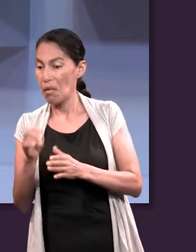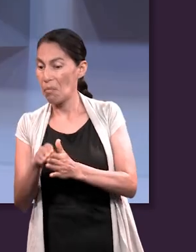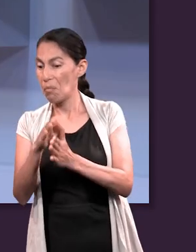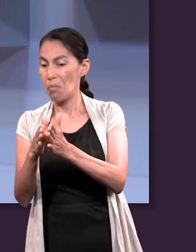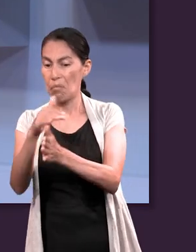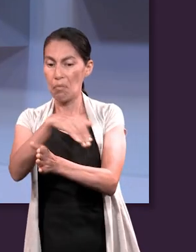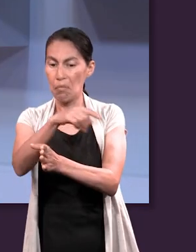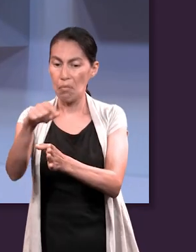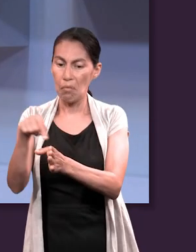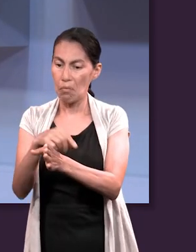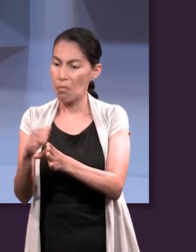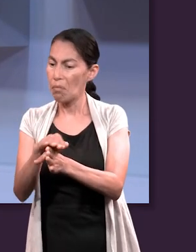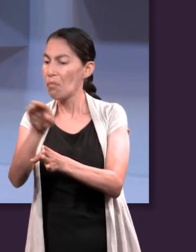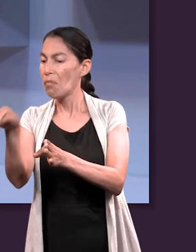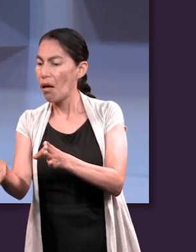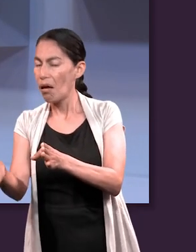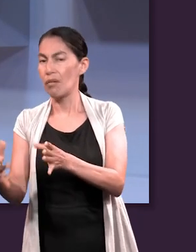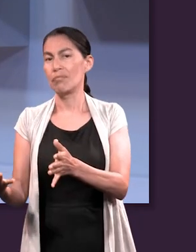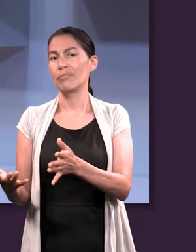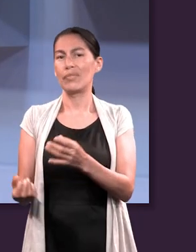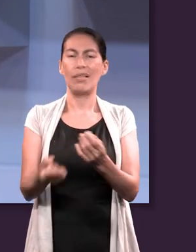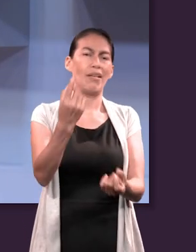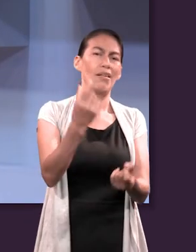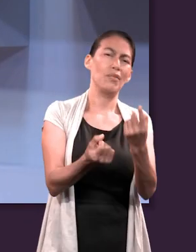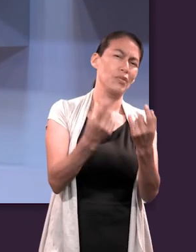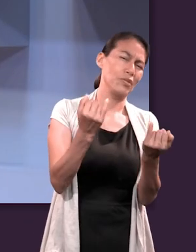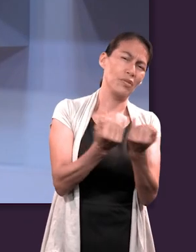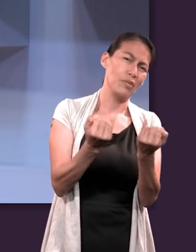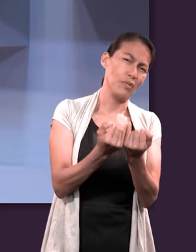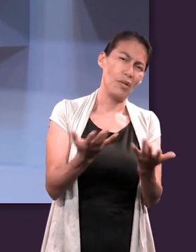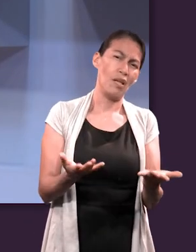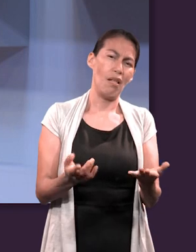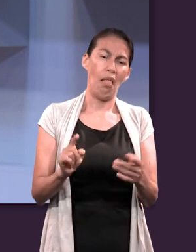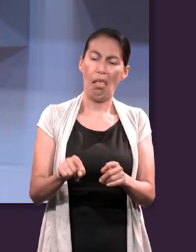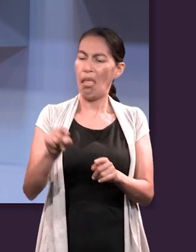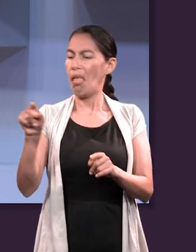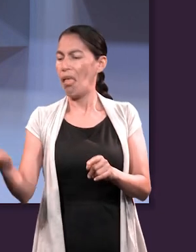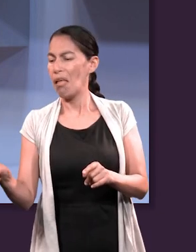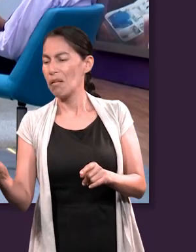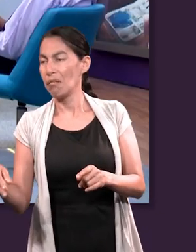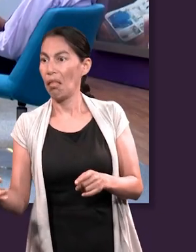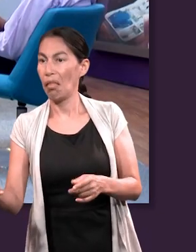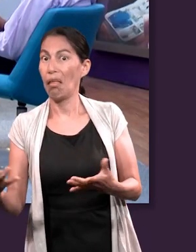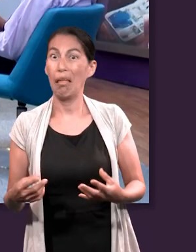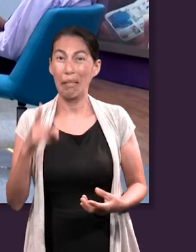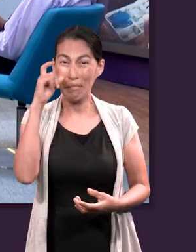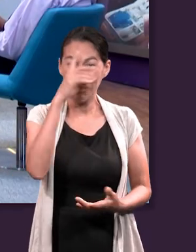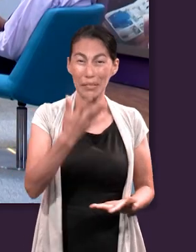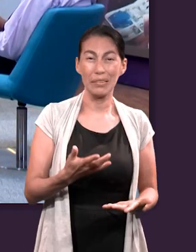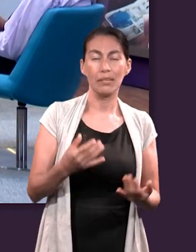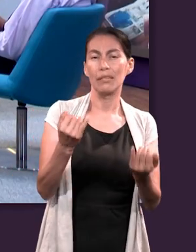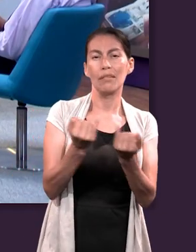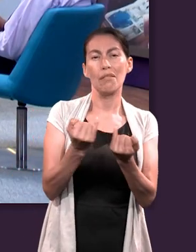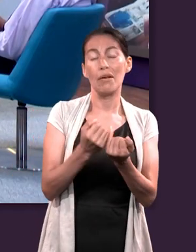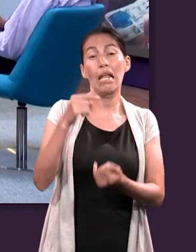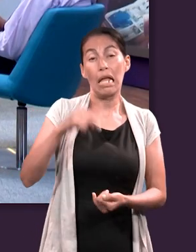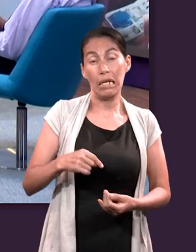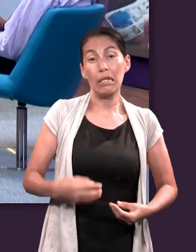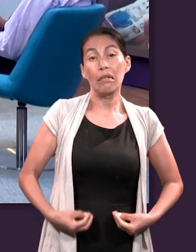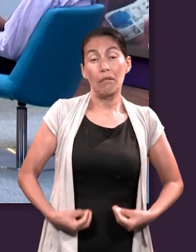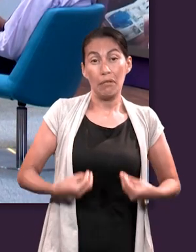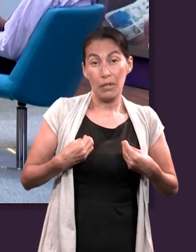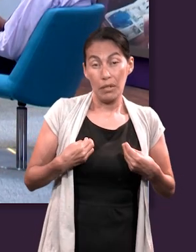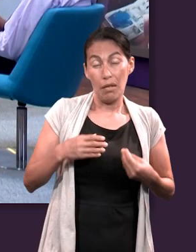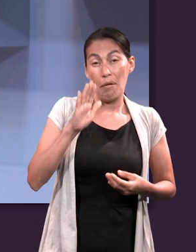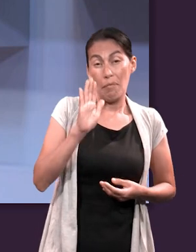acuario vas a morir. Algunos todavía siguen viviendo un poco fuera del agua y yo me imagino que nuestra